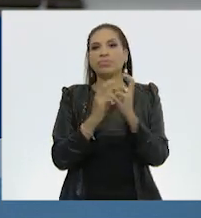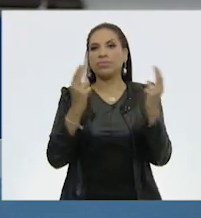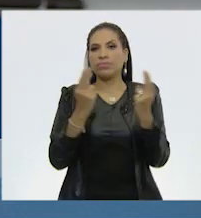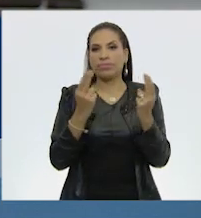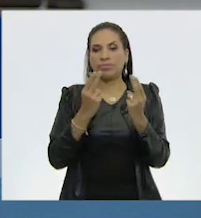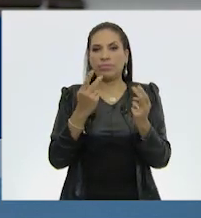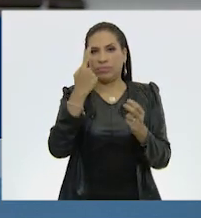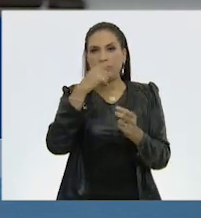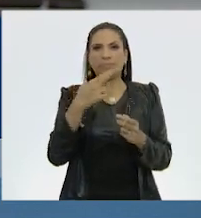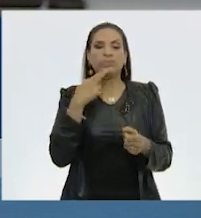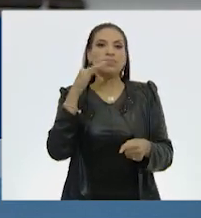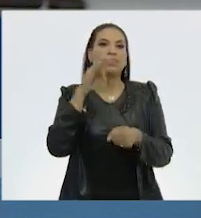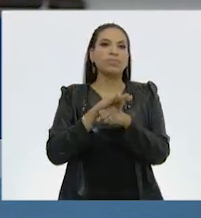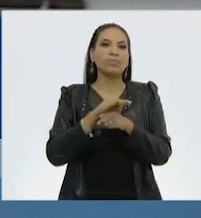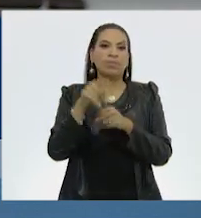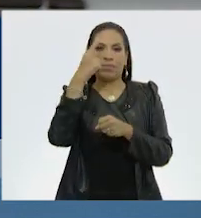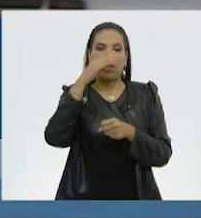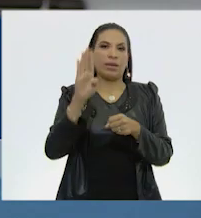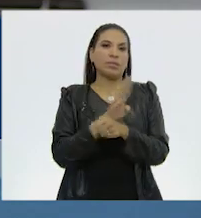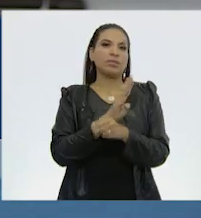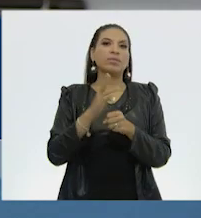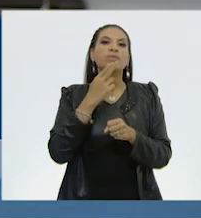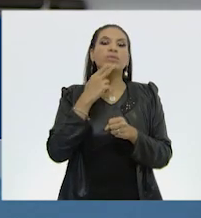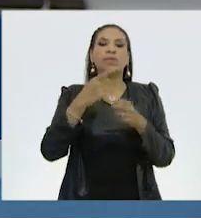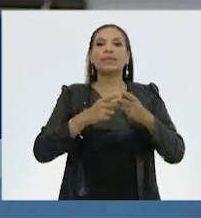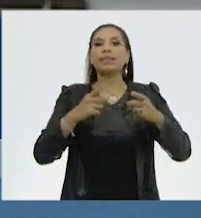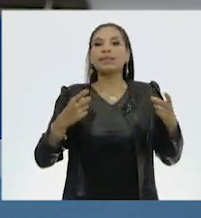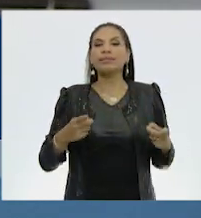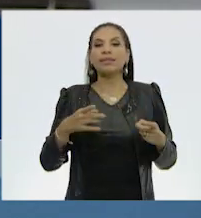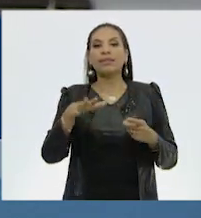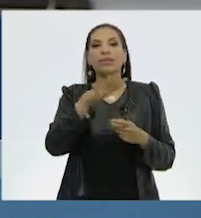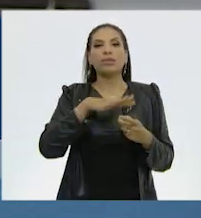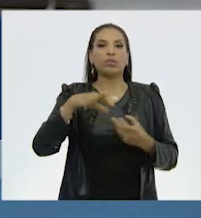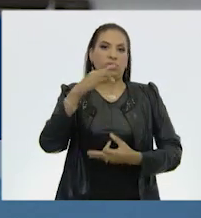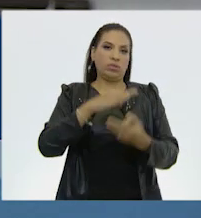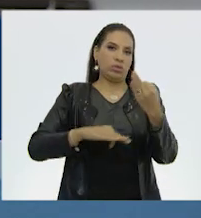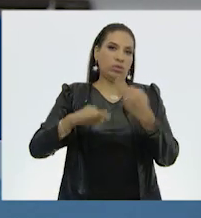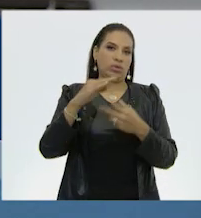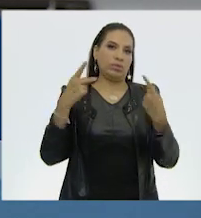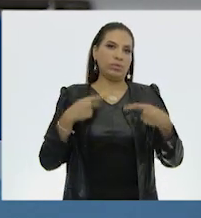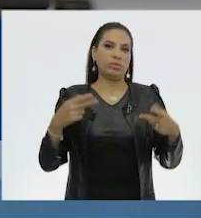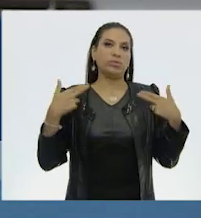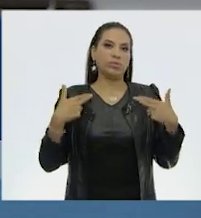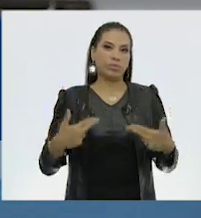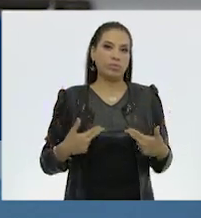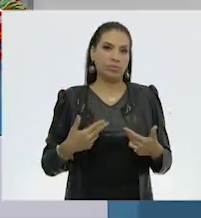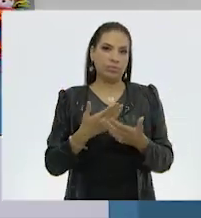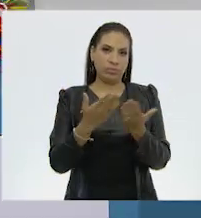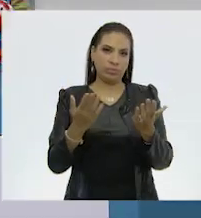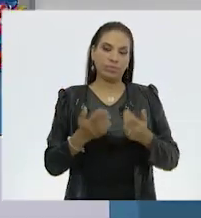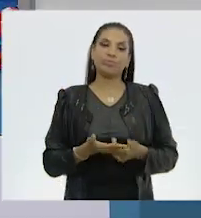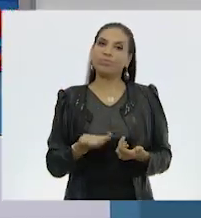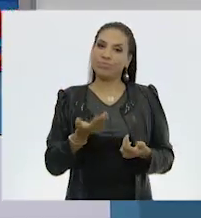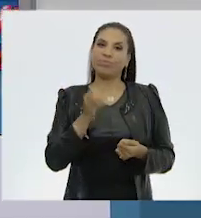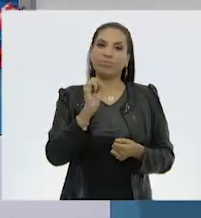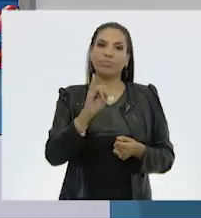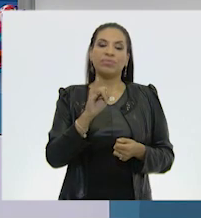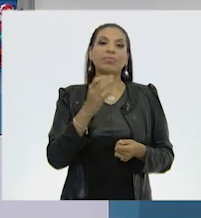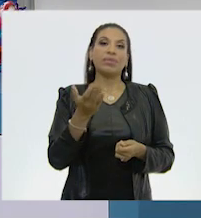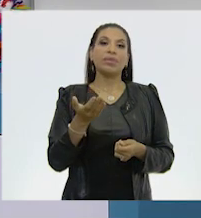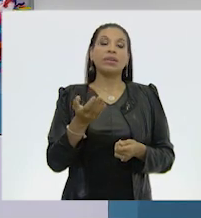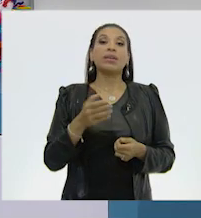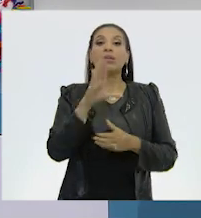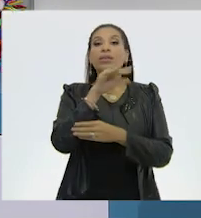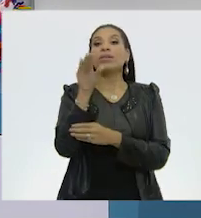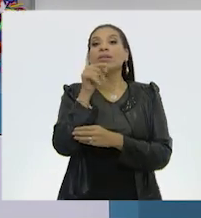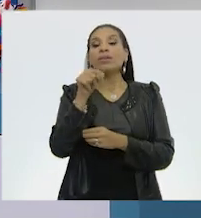que garantizan el bienestar y desarrollo de todos los seres humanos. Así es, así es, Tom.